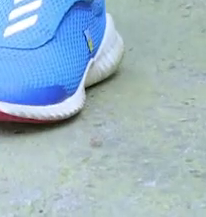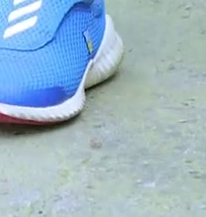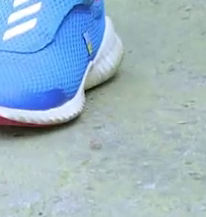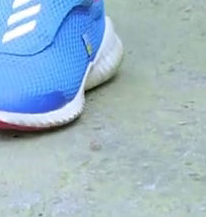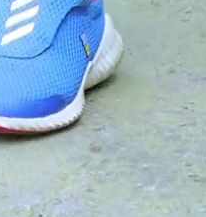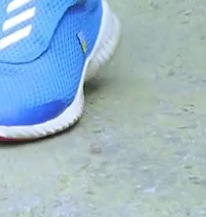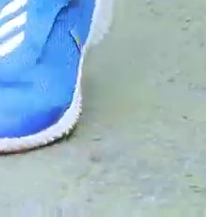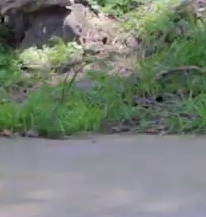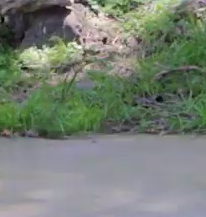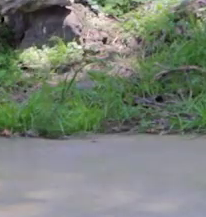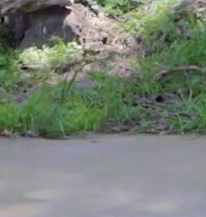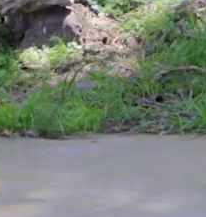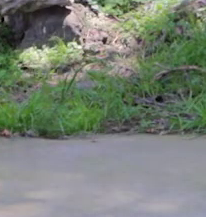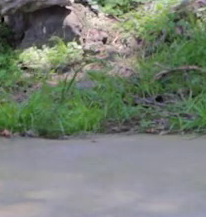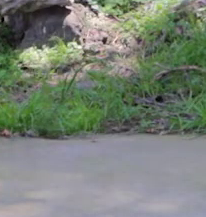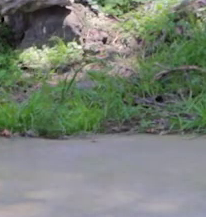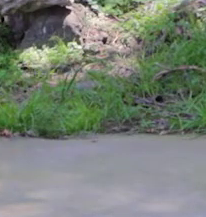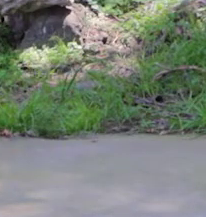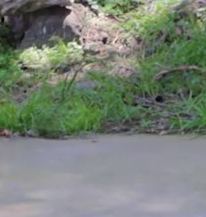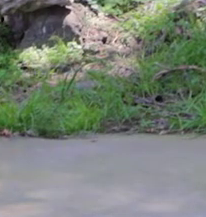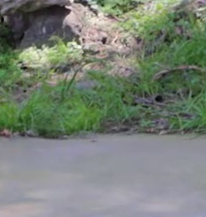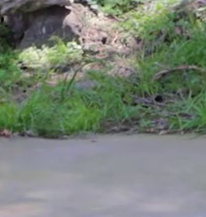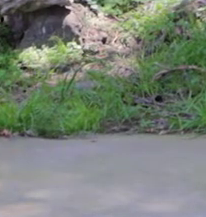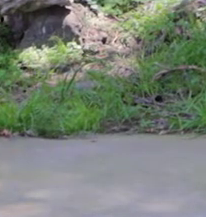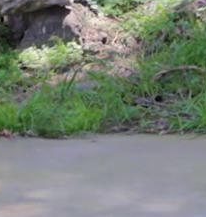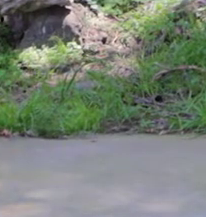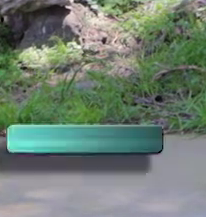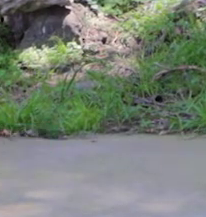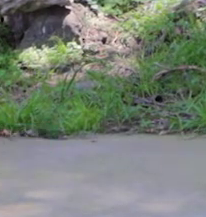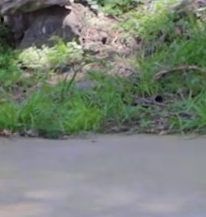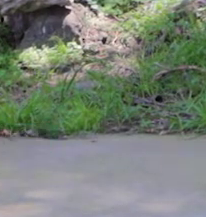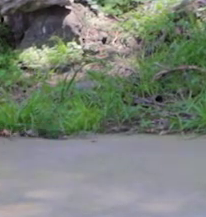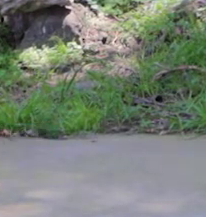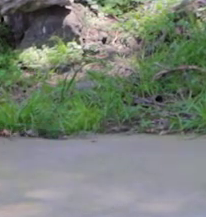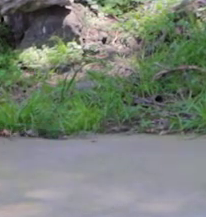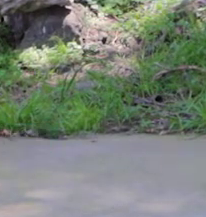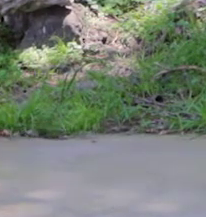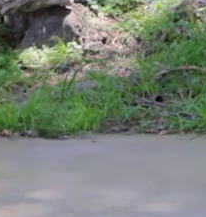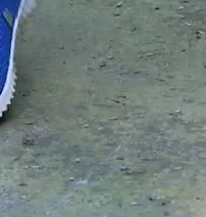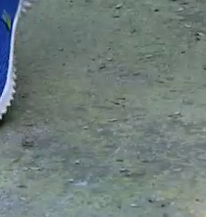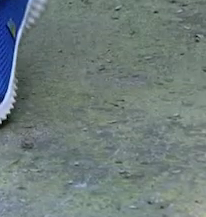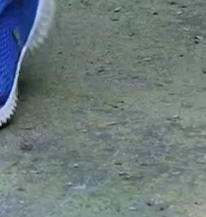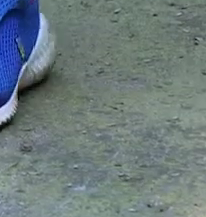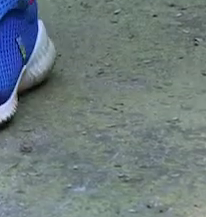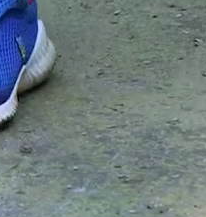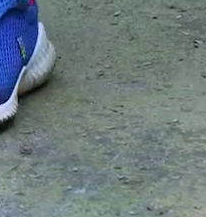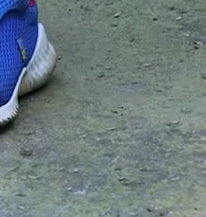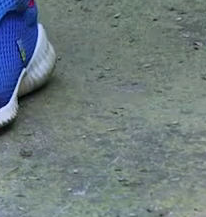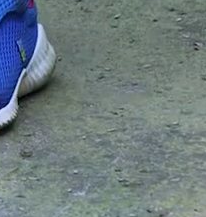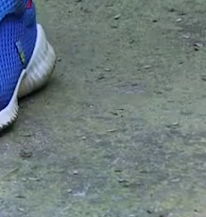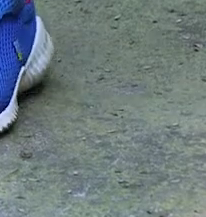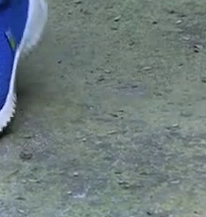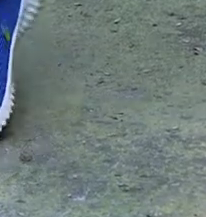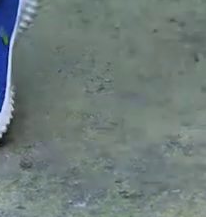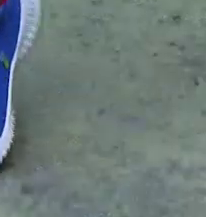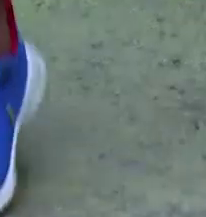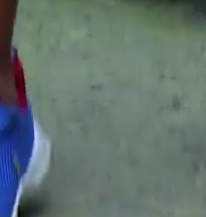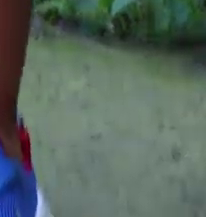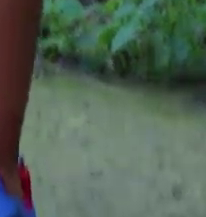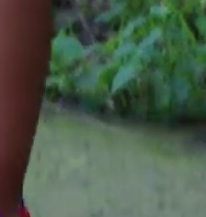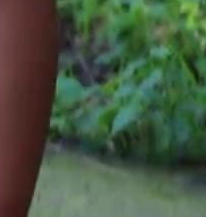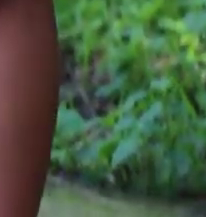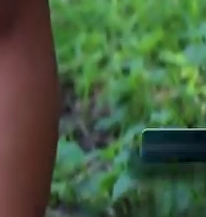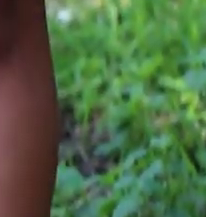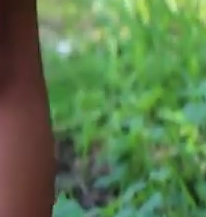rodillas. Bien. Otra más. Perfecto. Ahí está bien. Muy bien. Elevamos los talones.